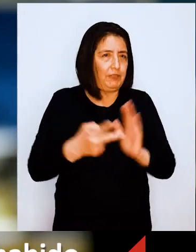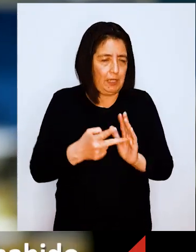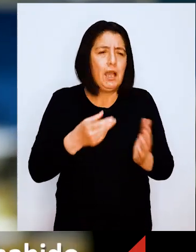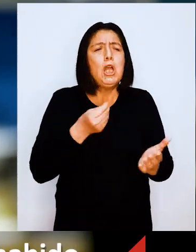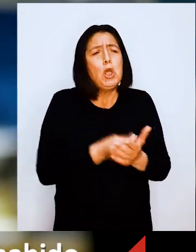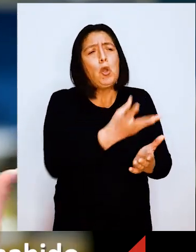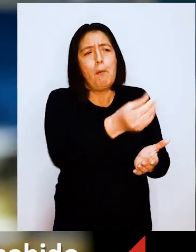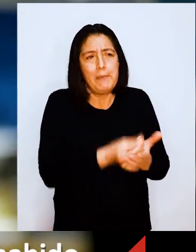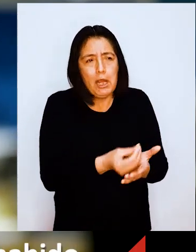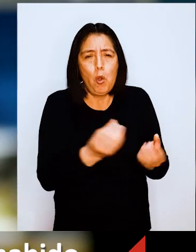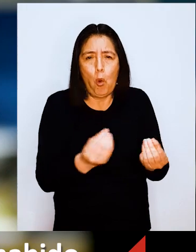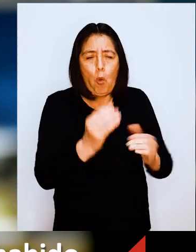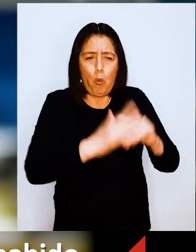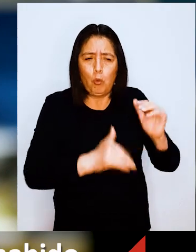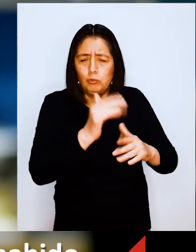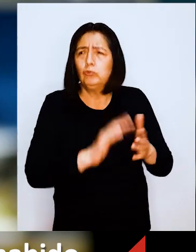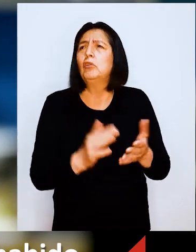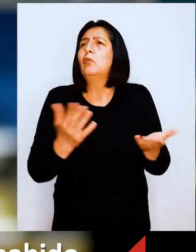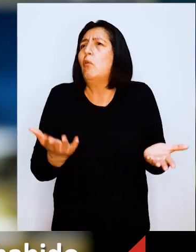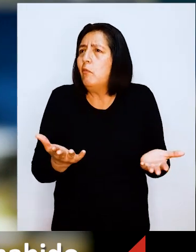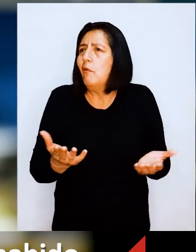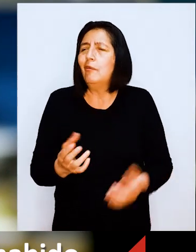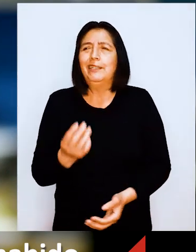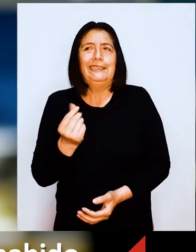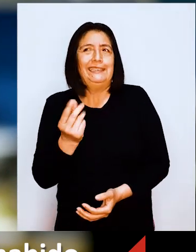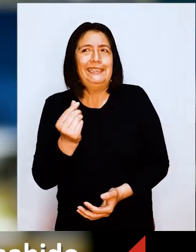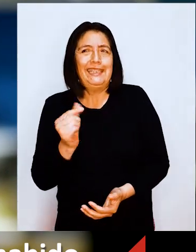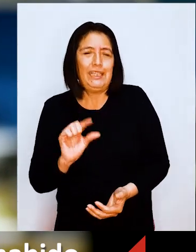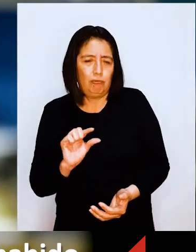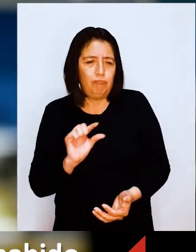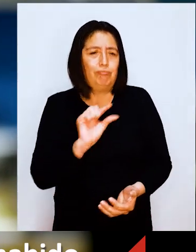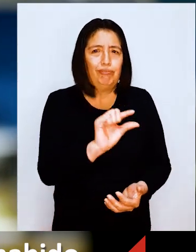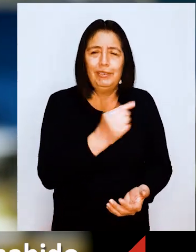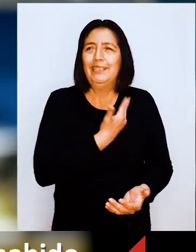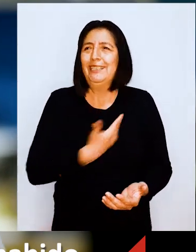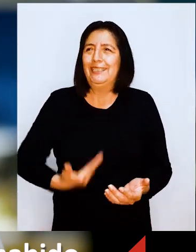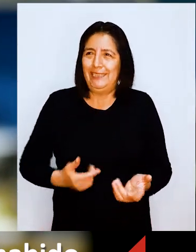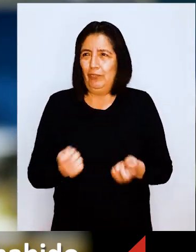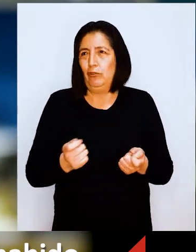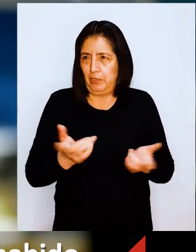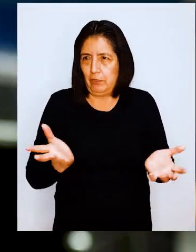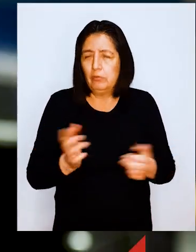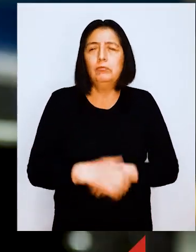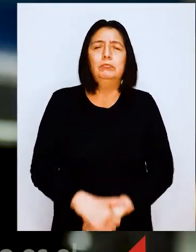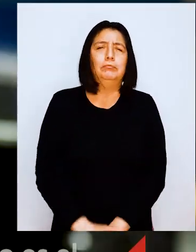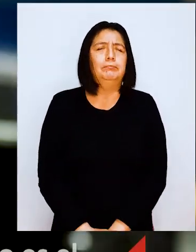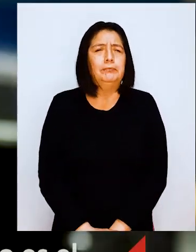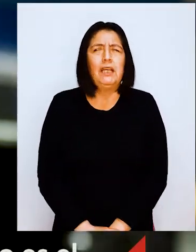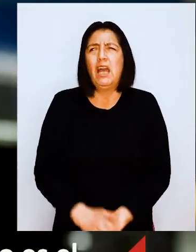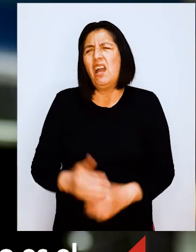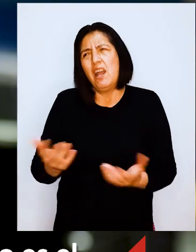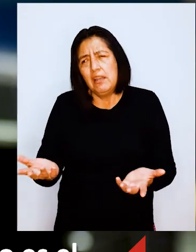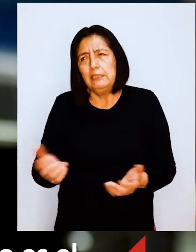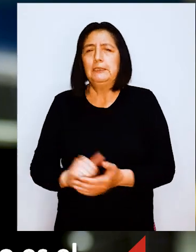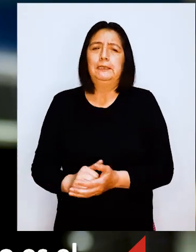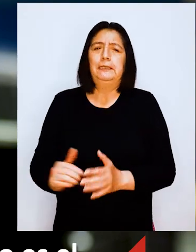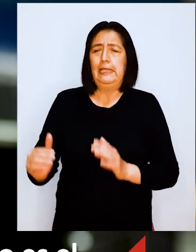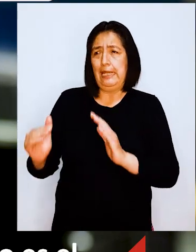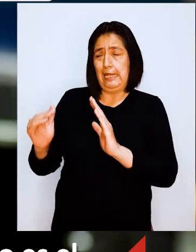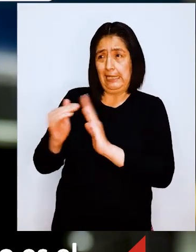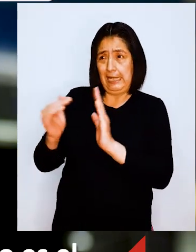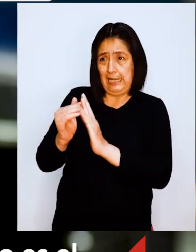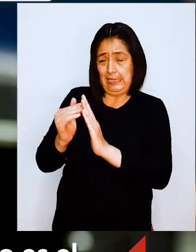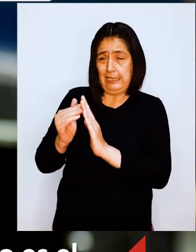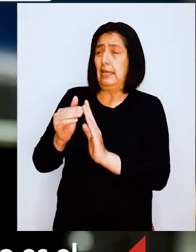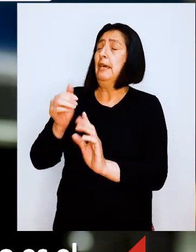compra o construcción ha habido algún tipo de ayuda económica del Estado. En el caso del programa